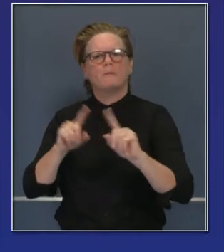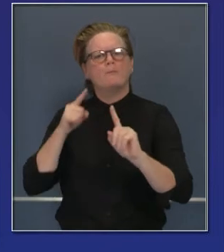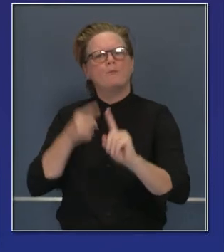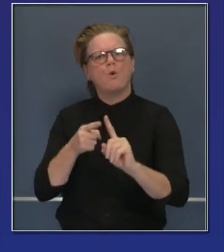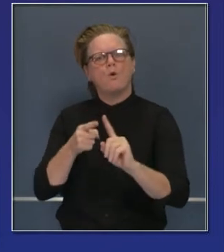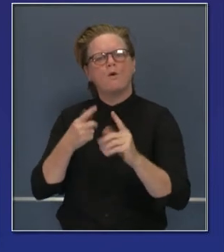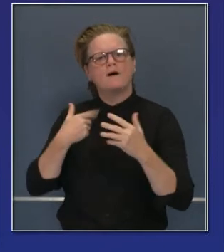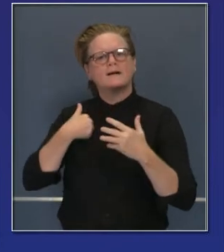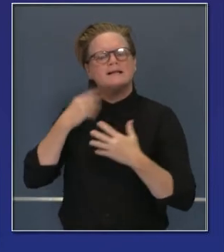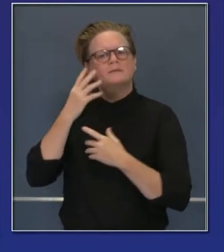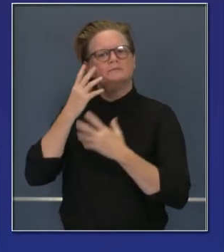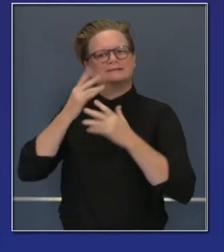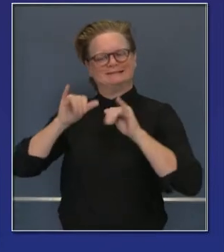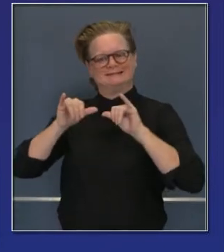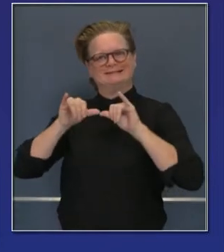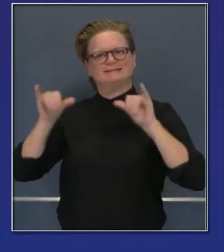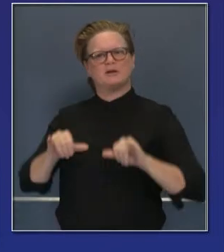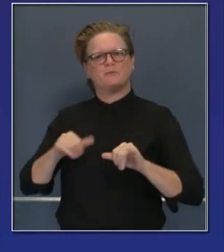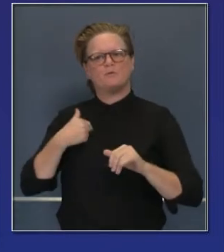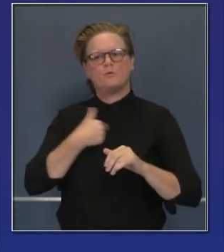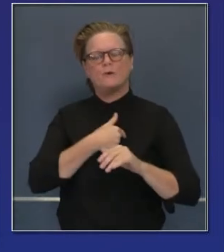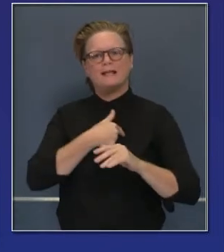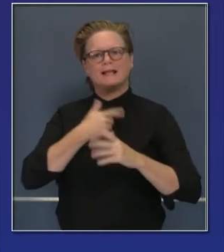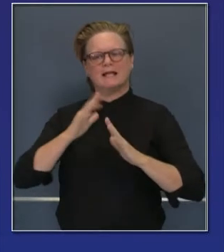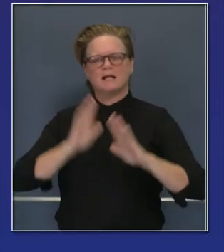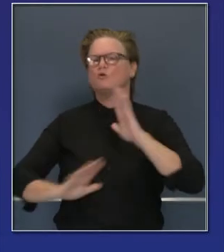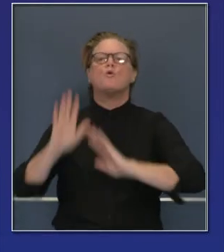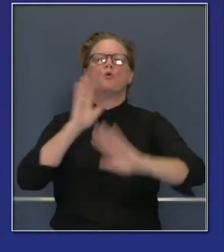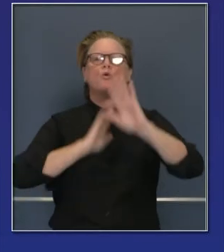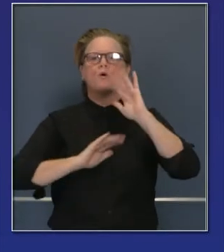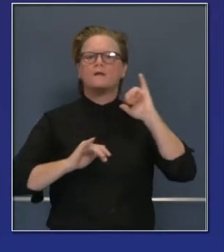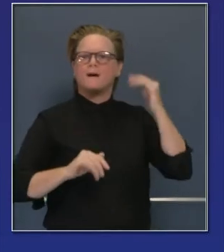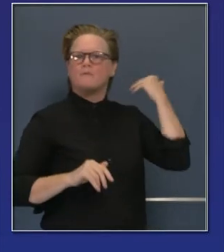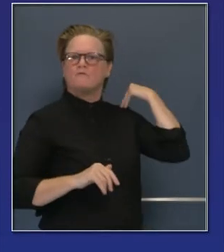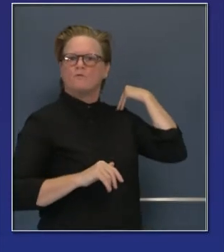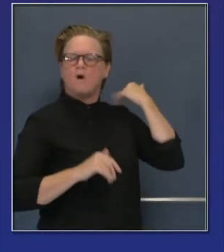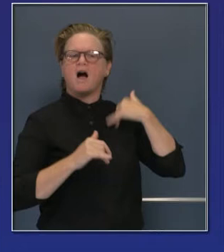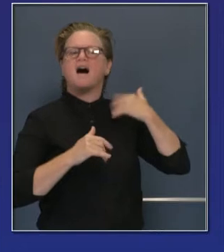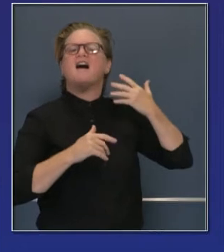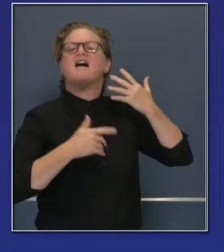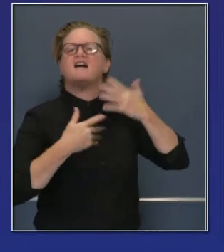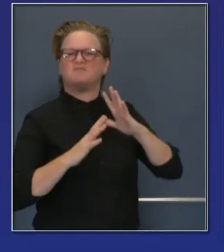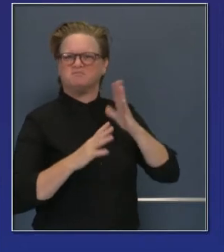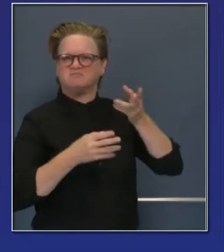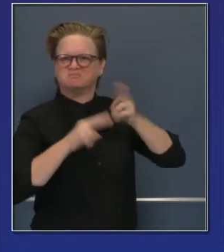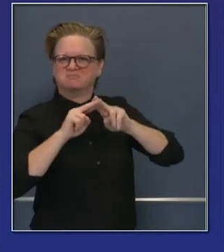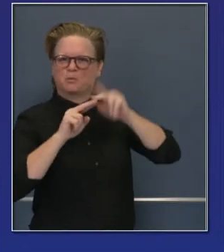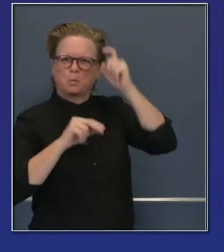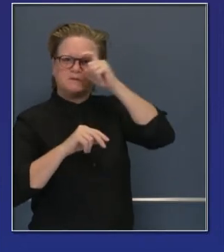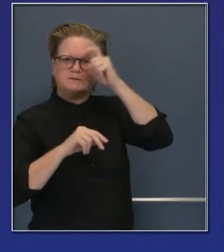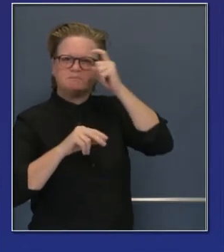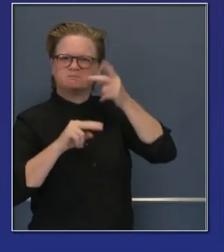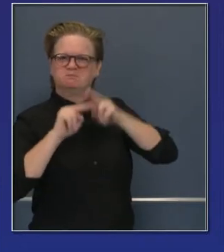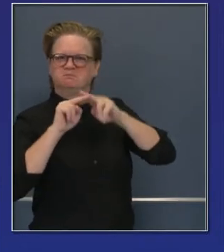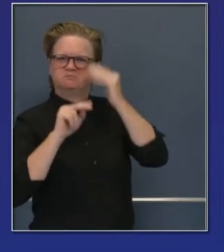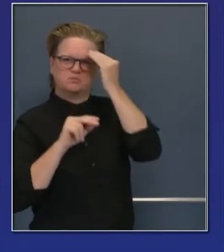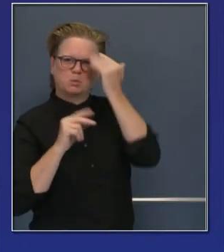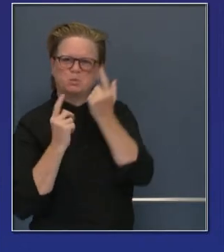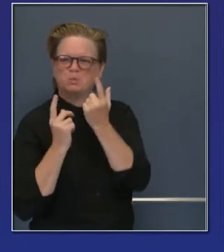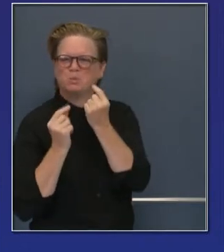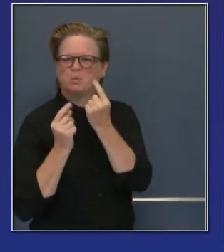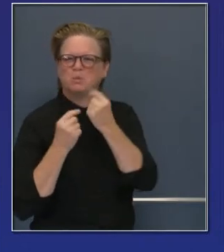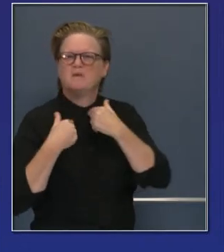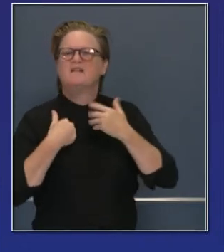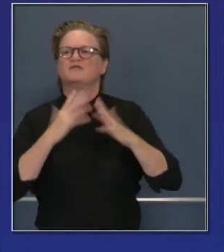pero sin embargo, sí que nos dio muchas pistas y ejemplos para aprender a crear